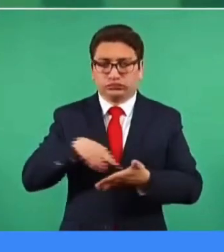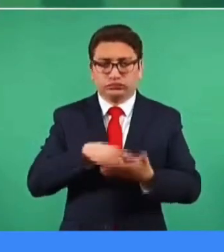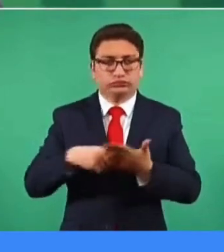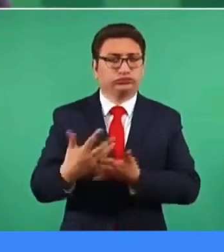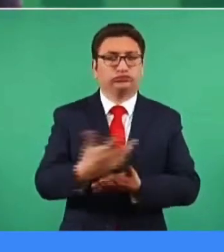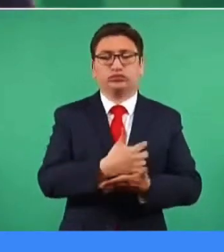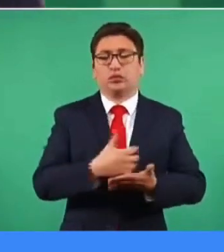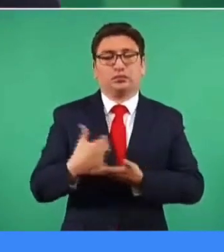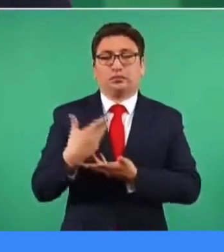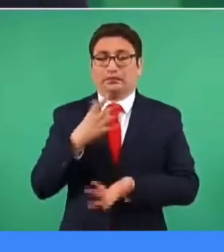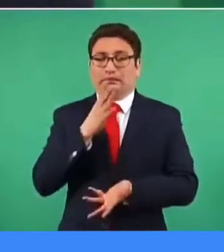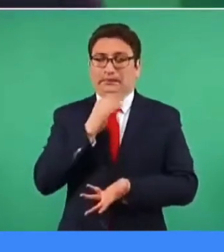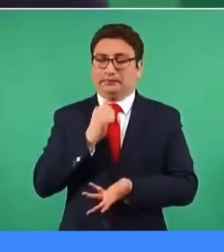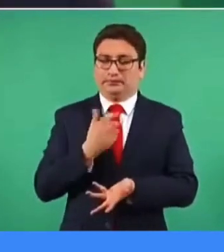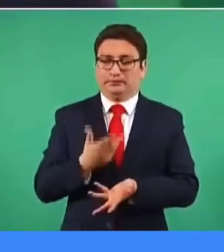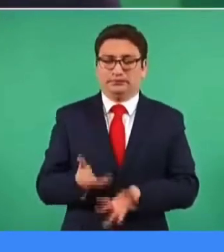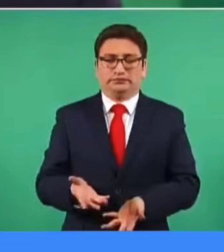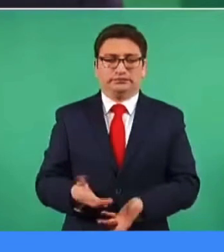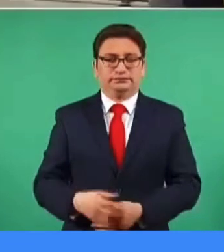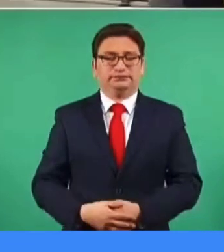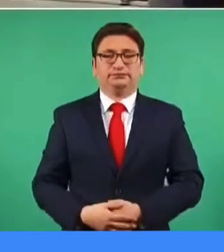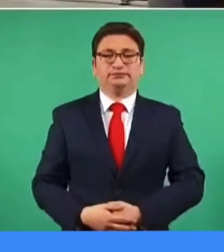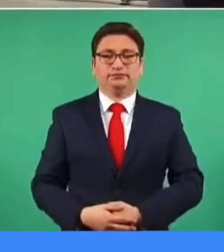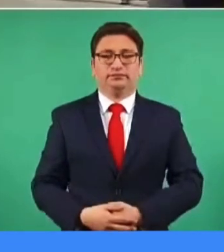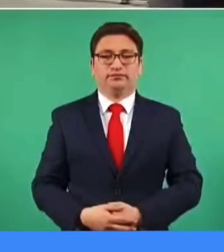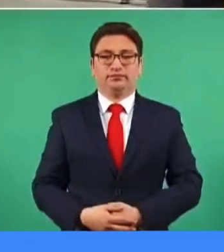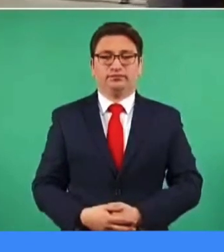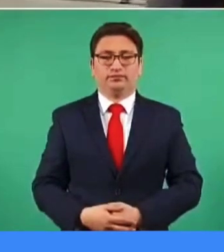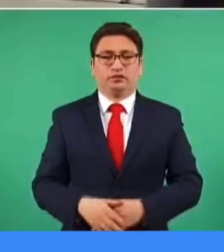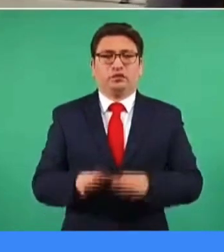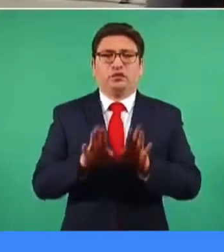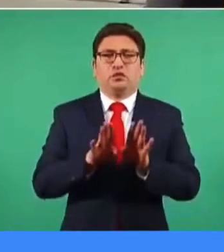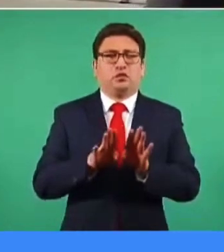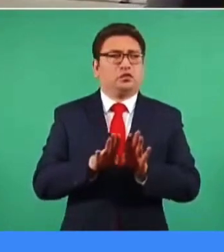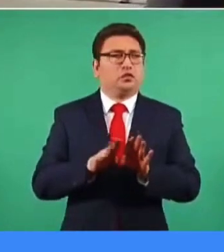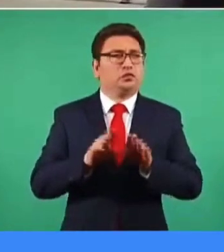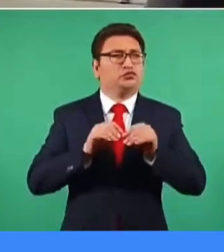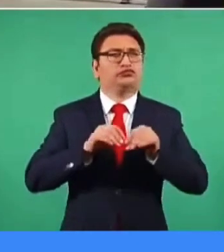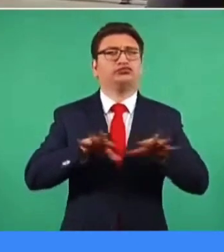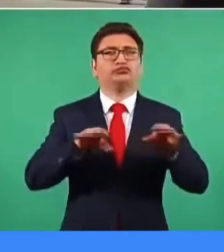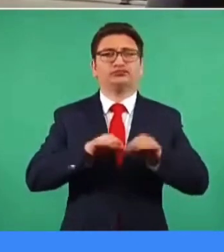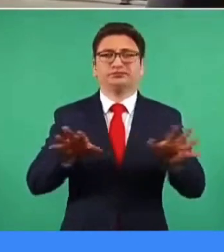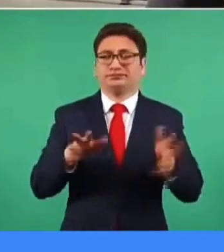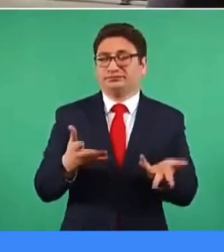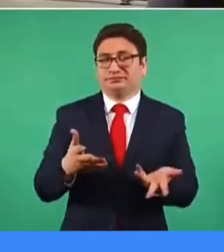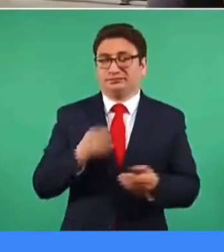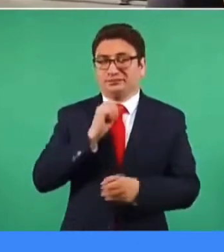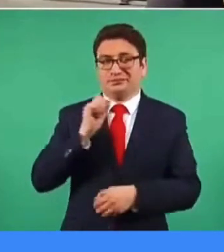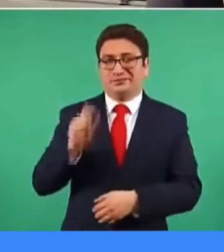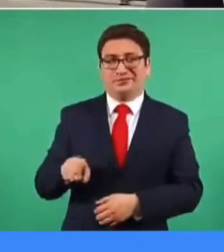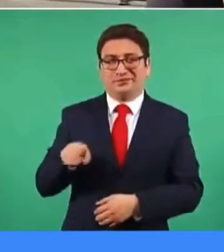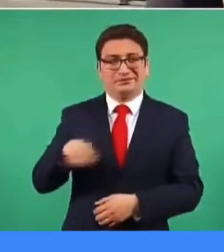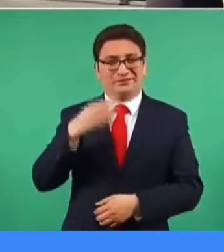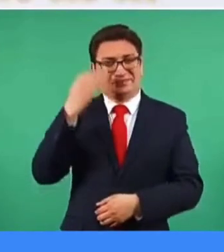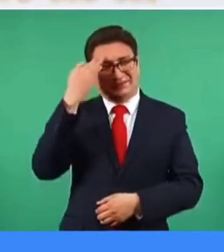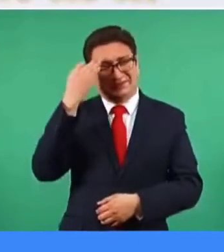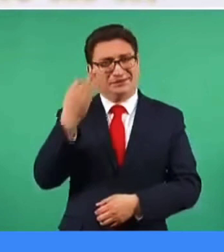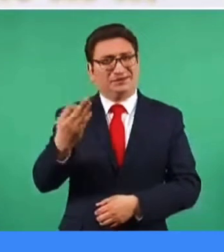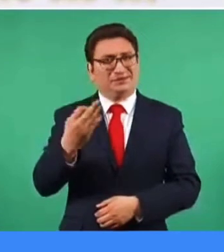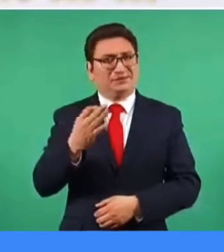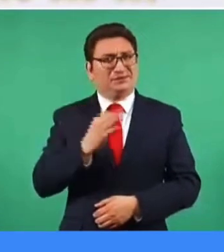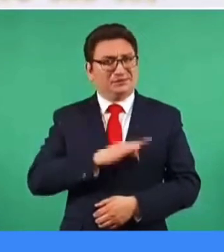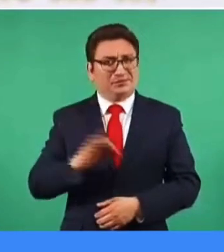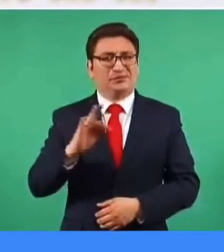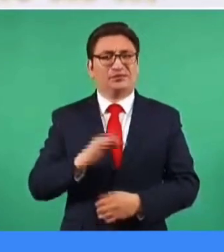¿Cómo difundir? Pues lo mismo tienen tiempo en todos los medios